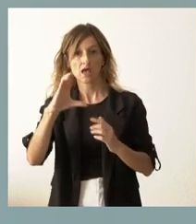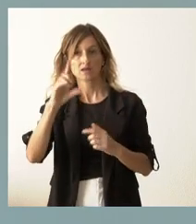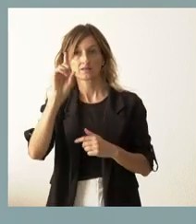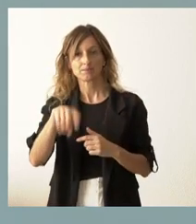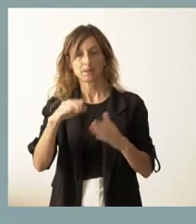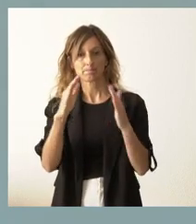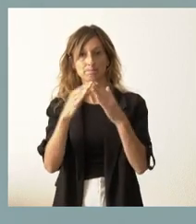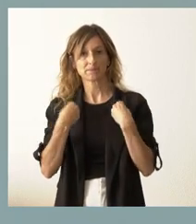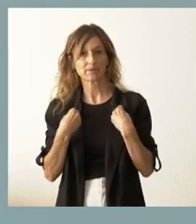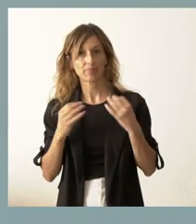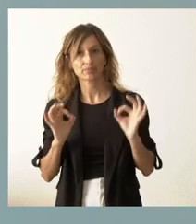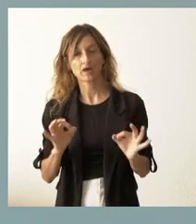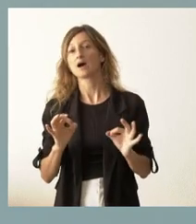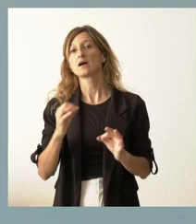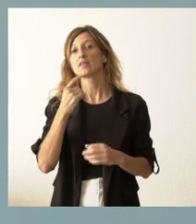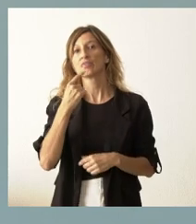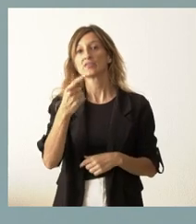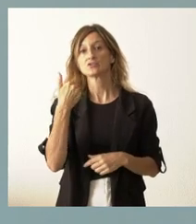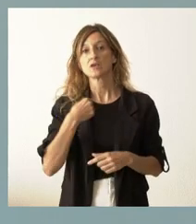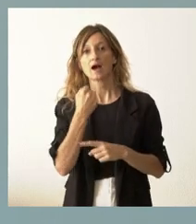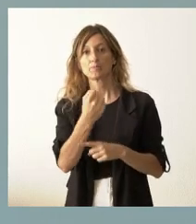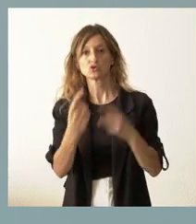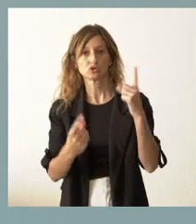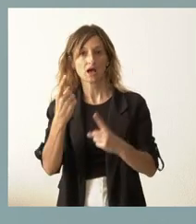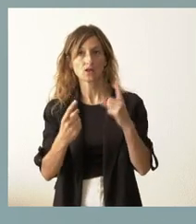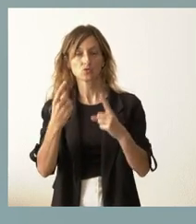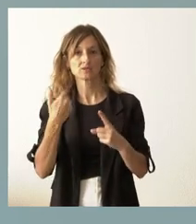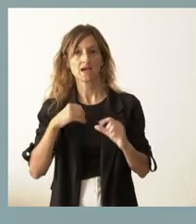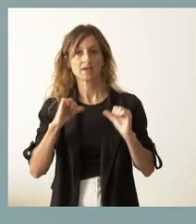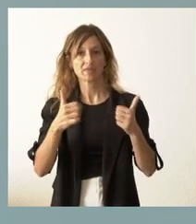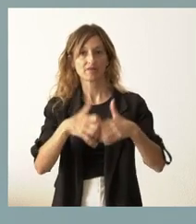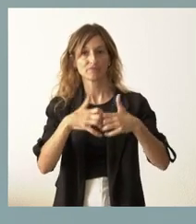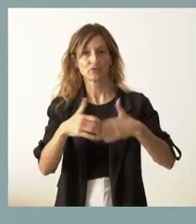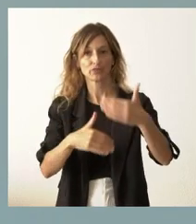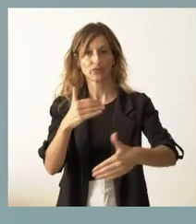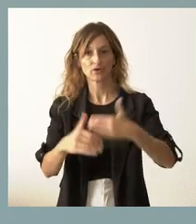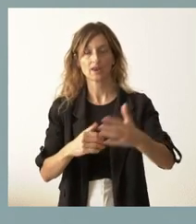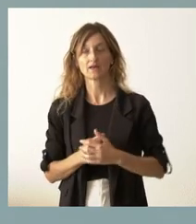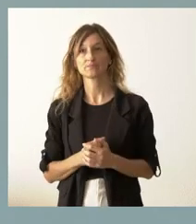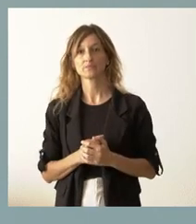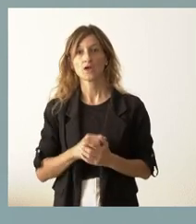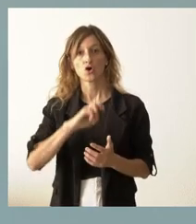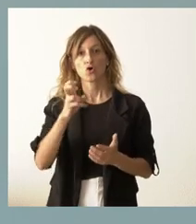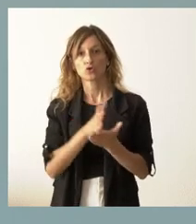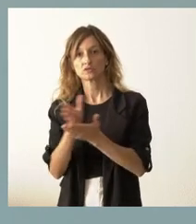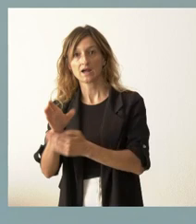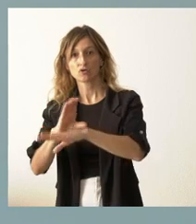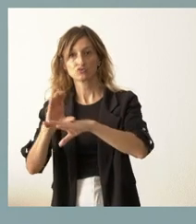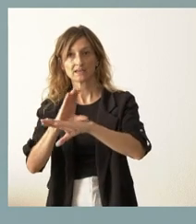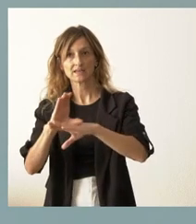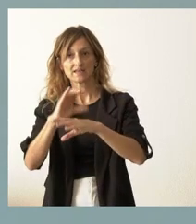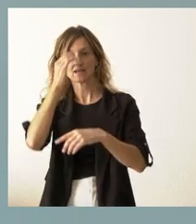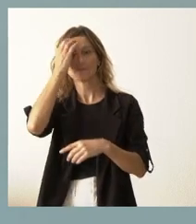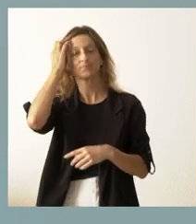vivienda, donde les he señalado algunos de los apoyos que ya se han puesto en marcha. Y por entrar ya en otras consejerías, incluimos